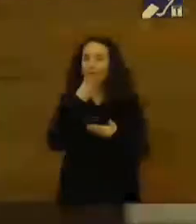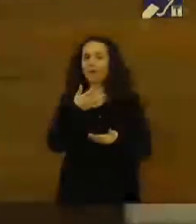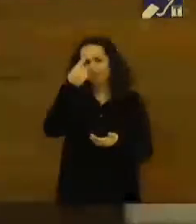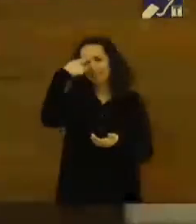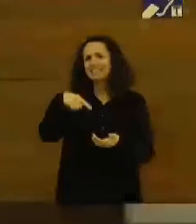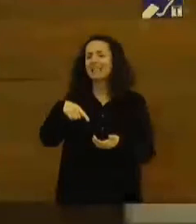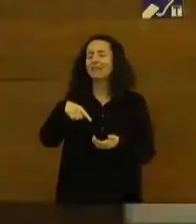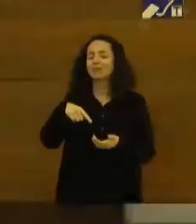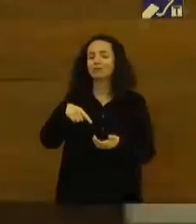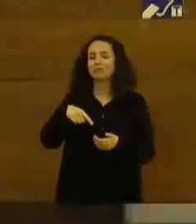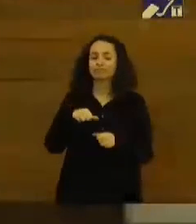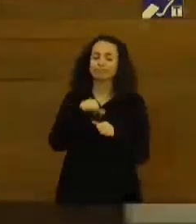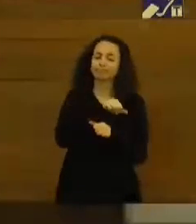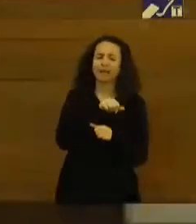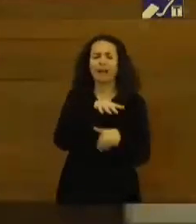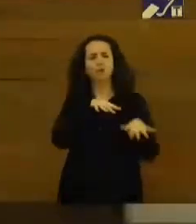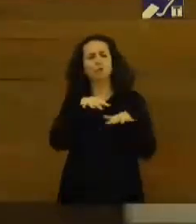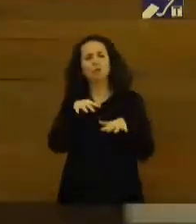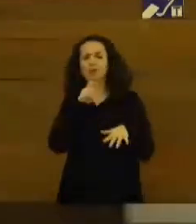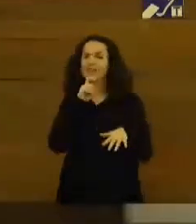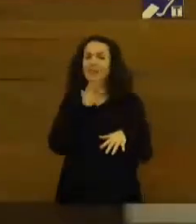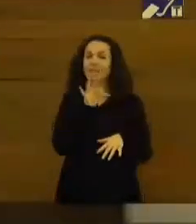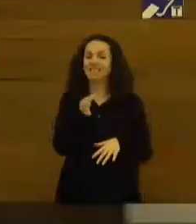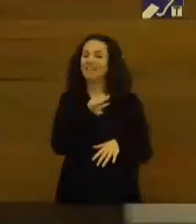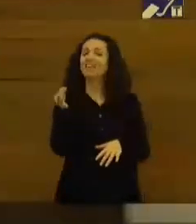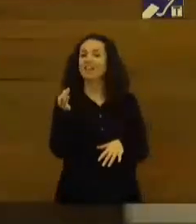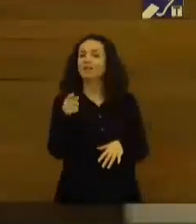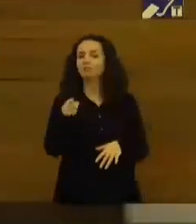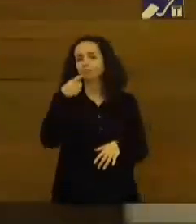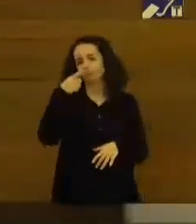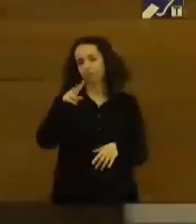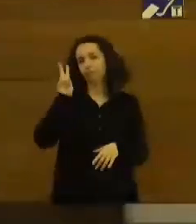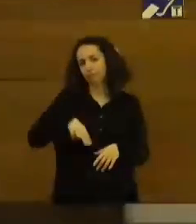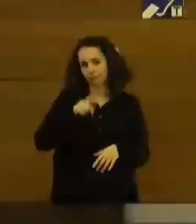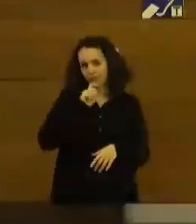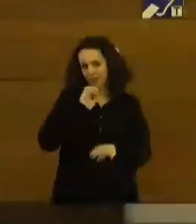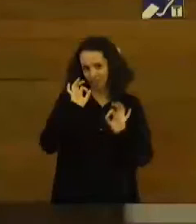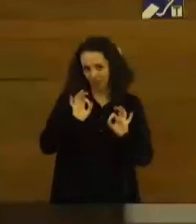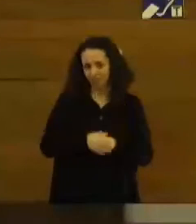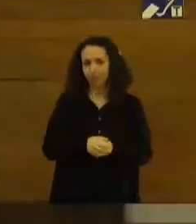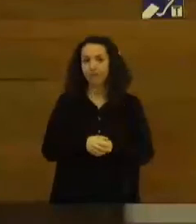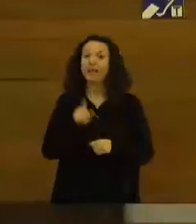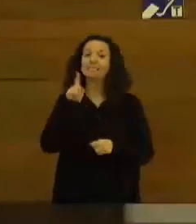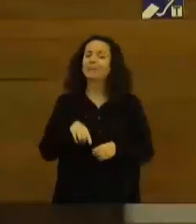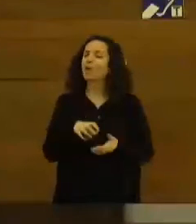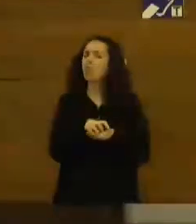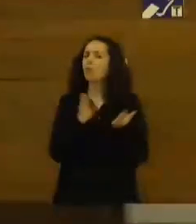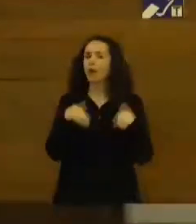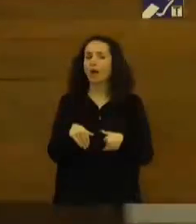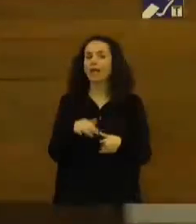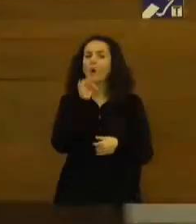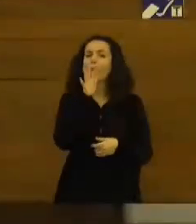difícil que es actuar y además hacerlo con la eficacia que ellos lo han hecho. Y sin duda alguna agradecer al jurado